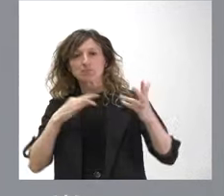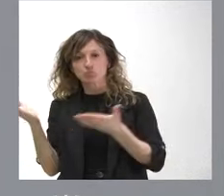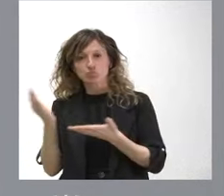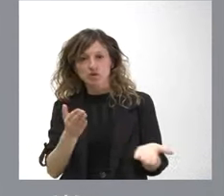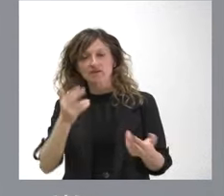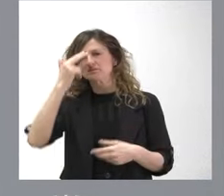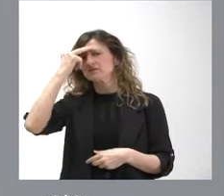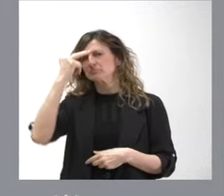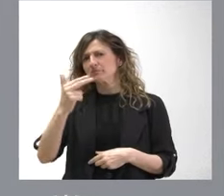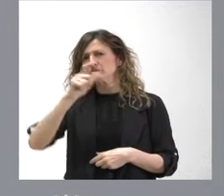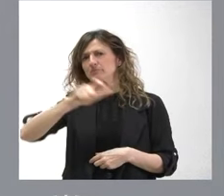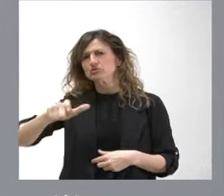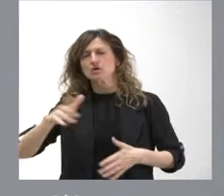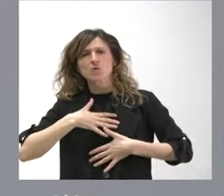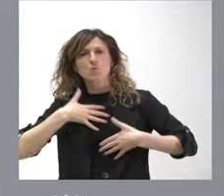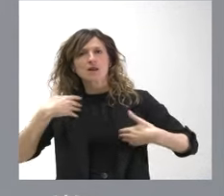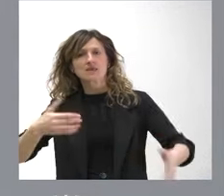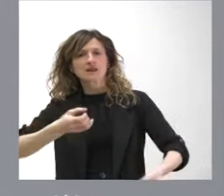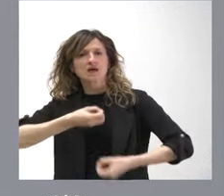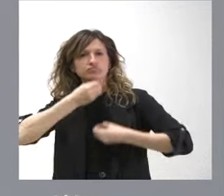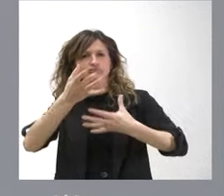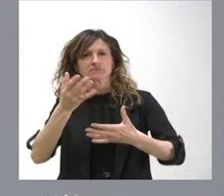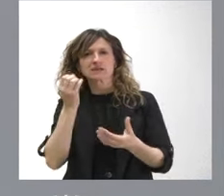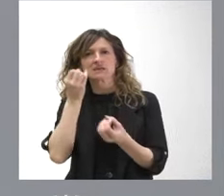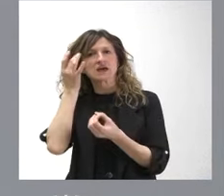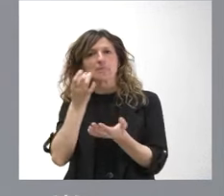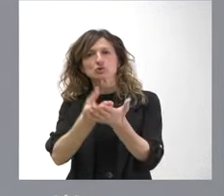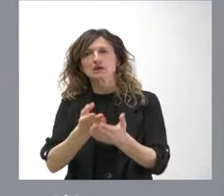respetuosa con todo aquel que tenga algo que decir y algo que aportar